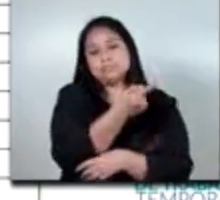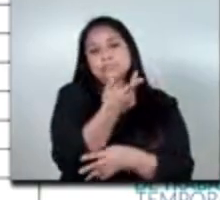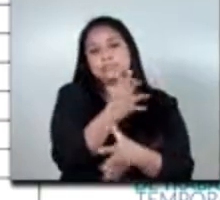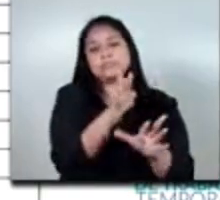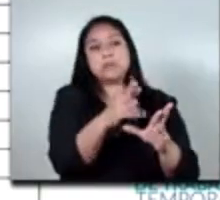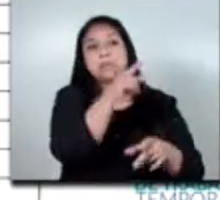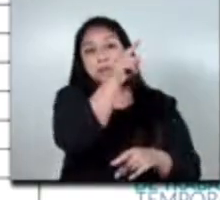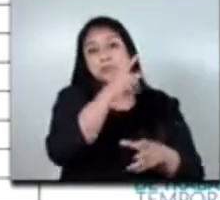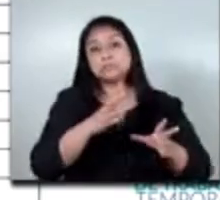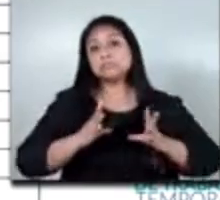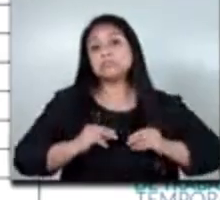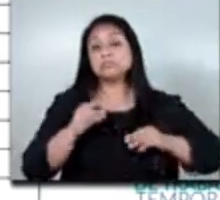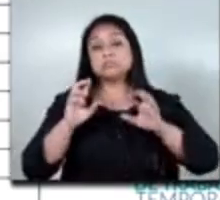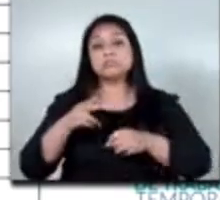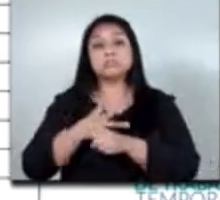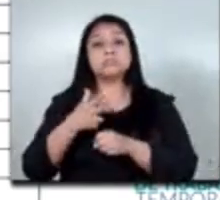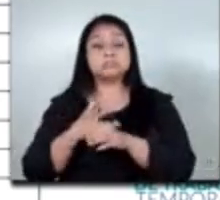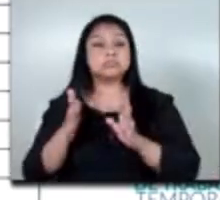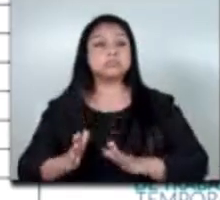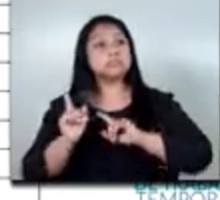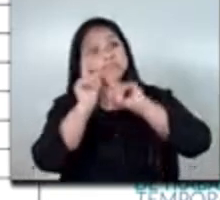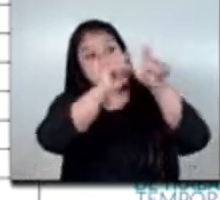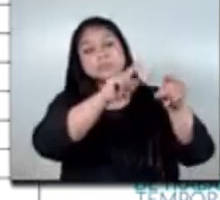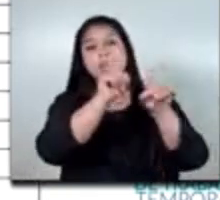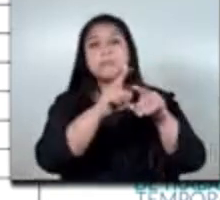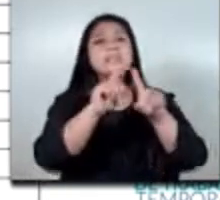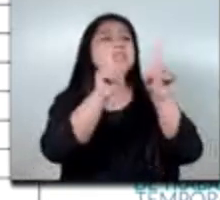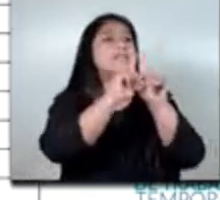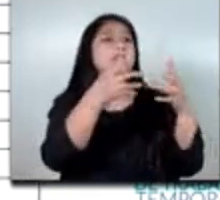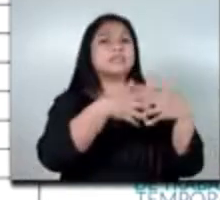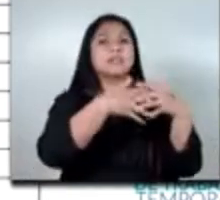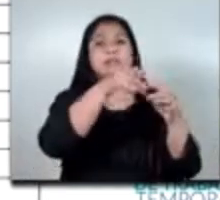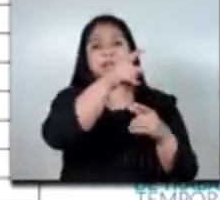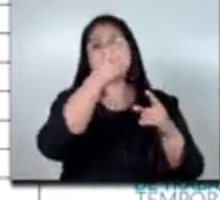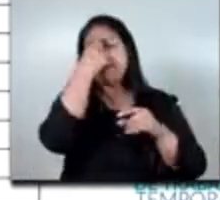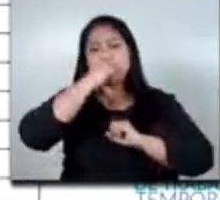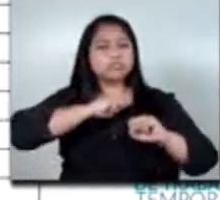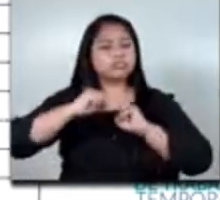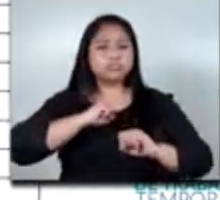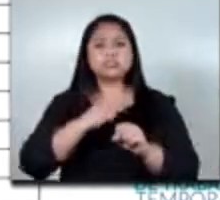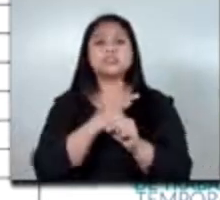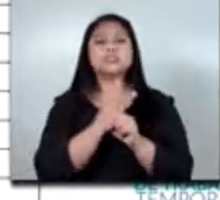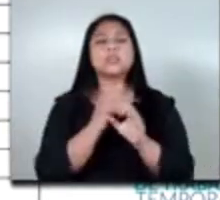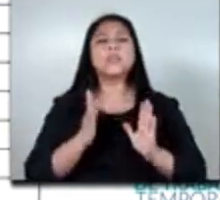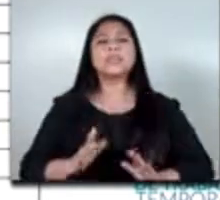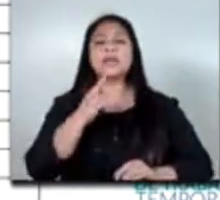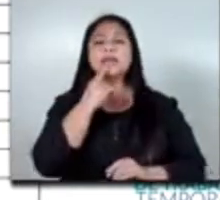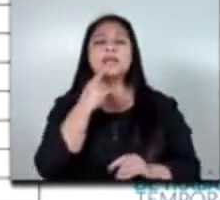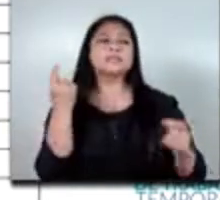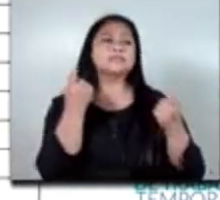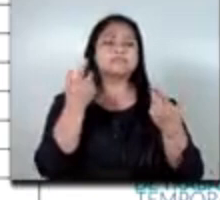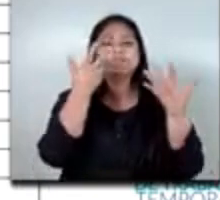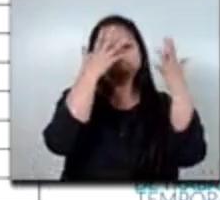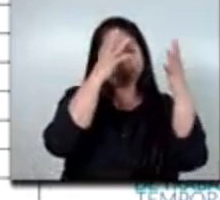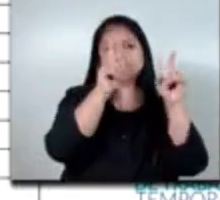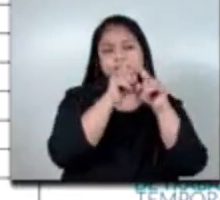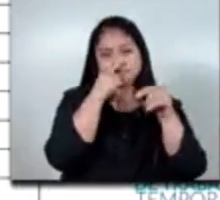migrantes y entonces son varias las empresas que han invertido ya en trabajadores guatemaltecos a las cuales celebramos y nosotros lo que nos